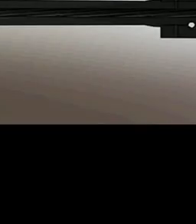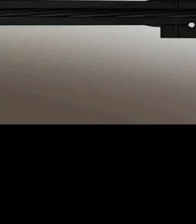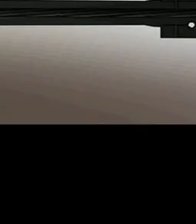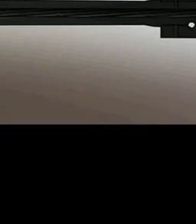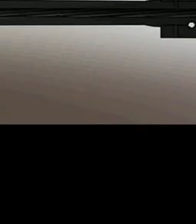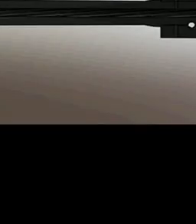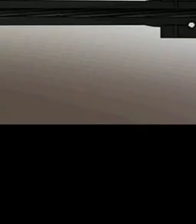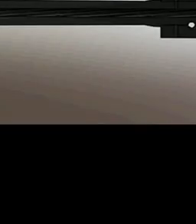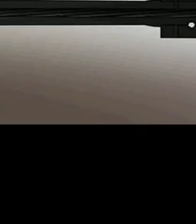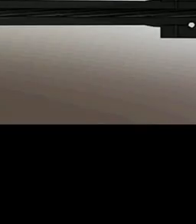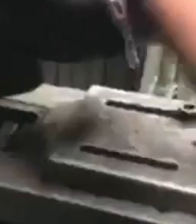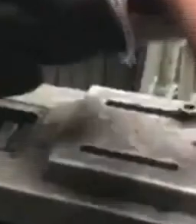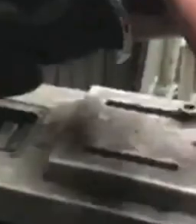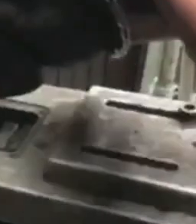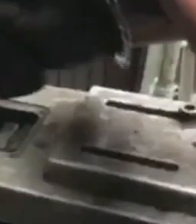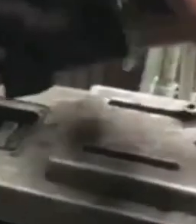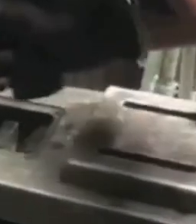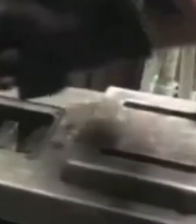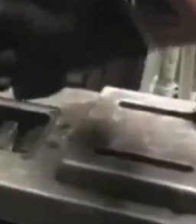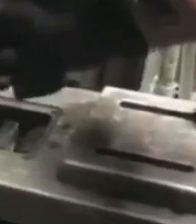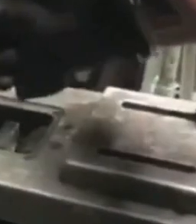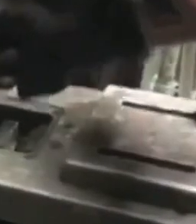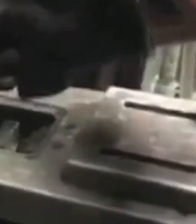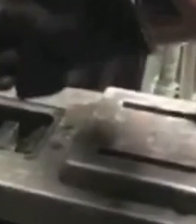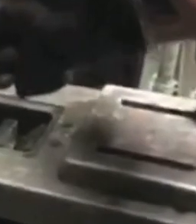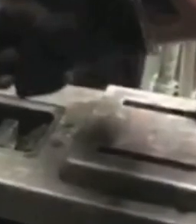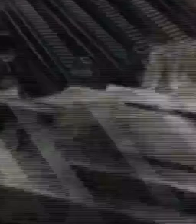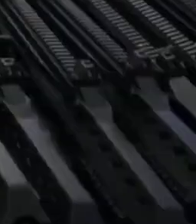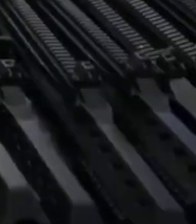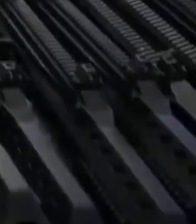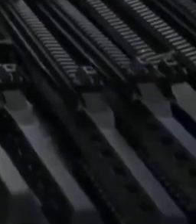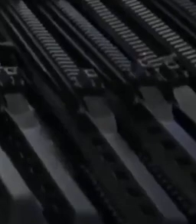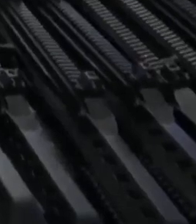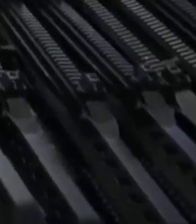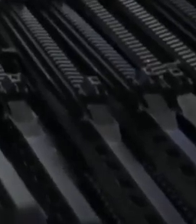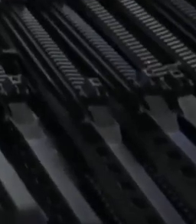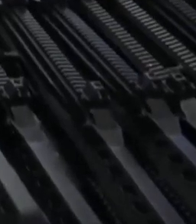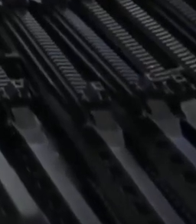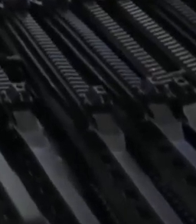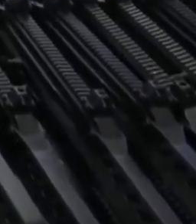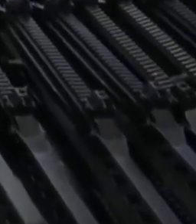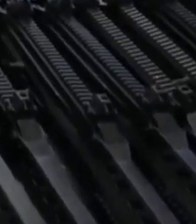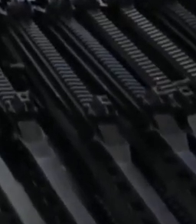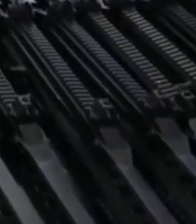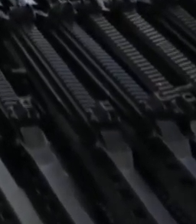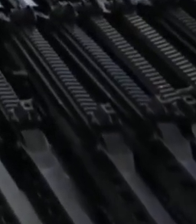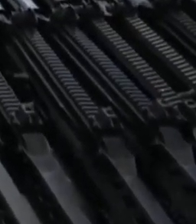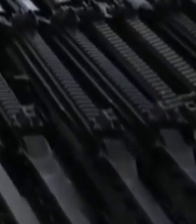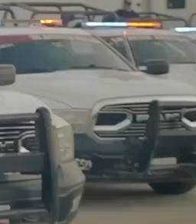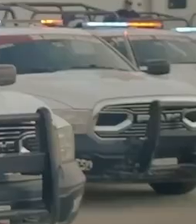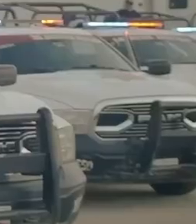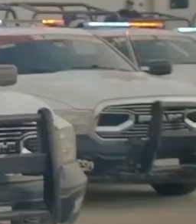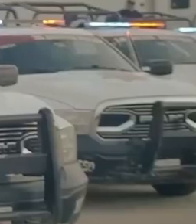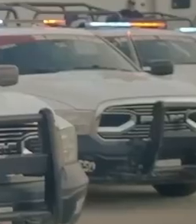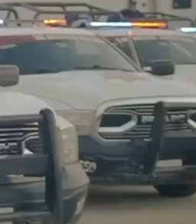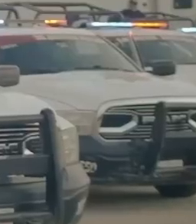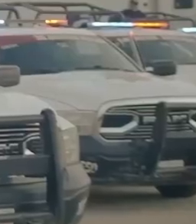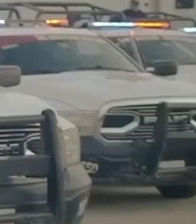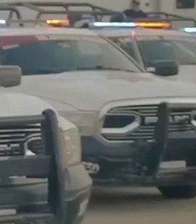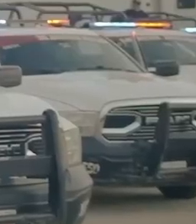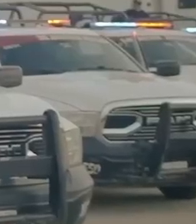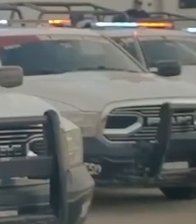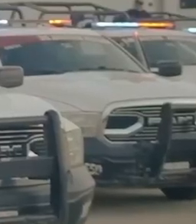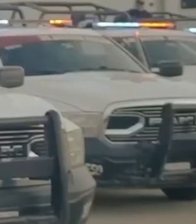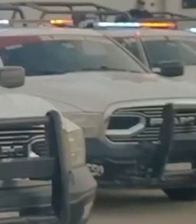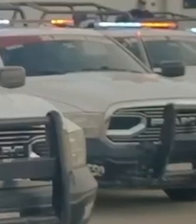fabrica fusiles FX-05FS calibre 5.56 milímetros, que son comercializados a